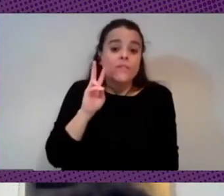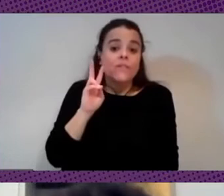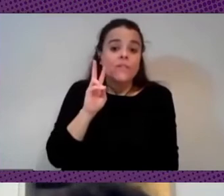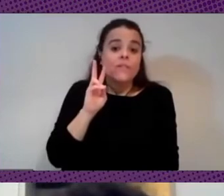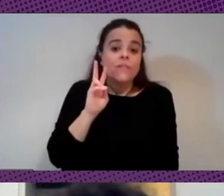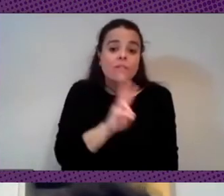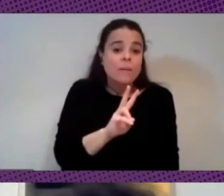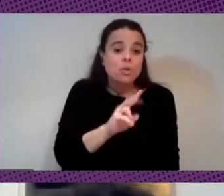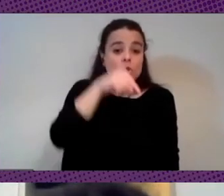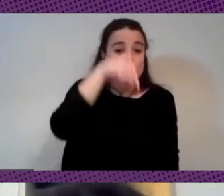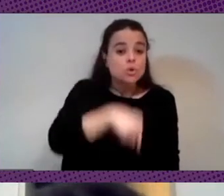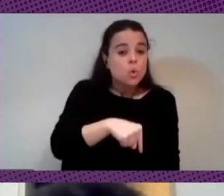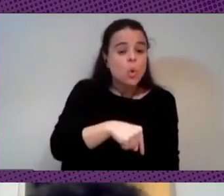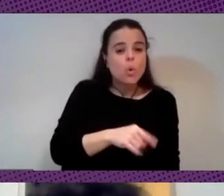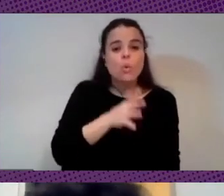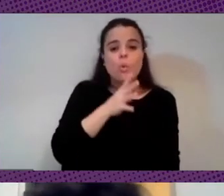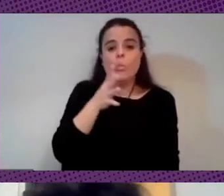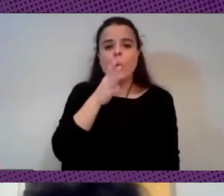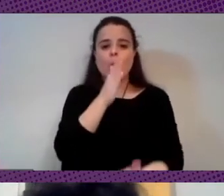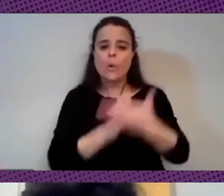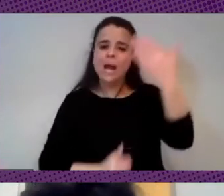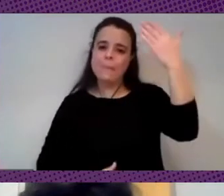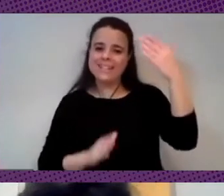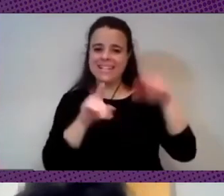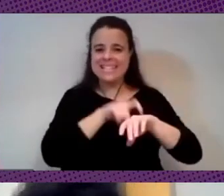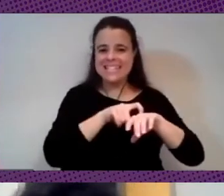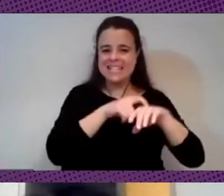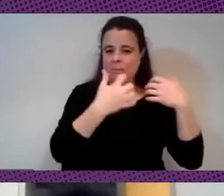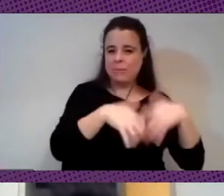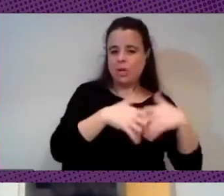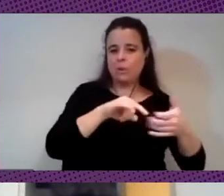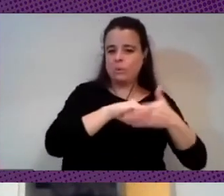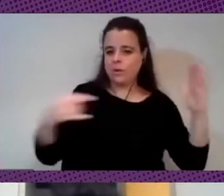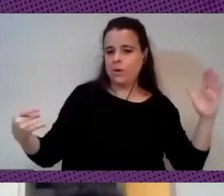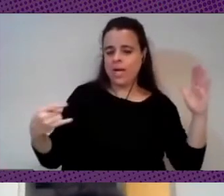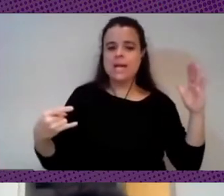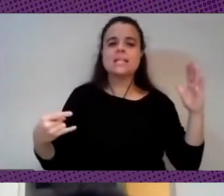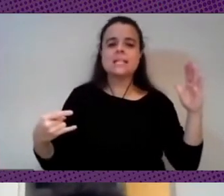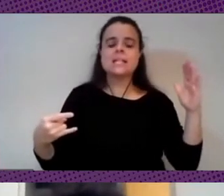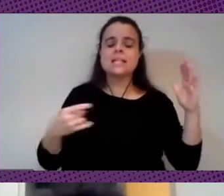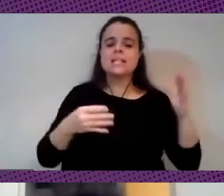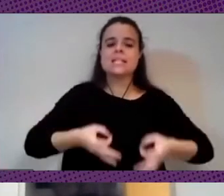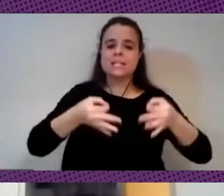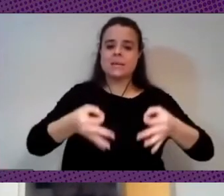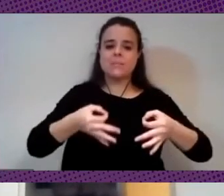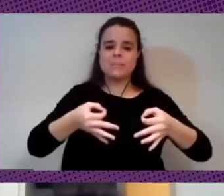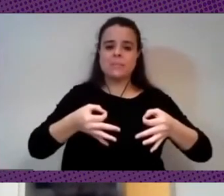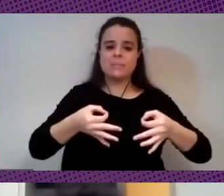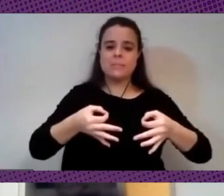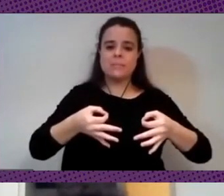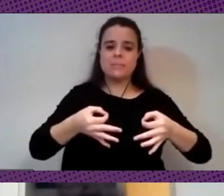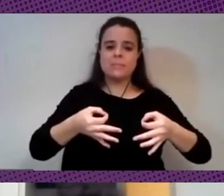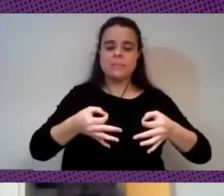buena parte de estos mecanismos o buena parte de estos algoritmos o buena parte de estas tecnologías están racializadas siempre y siempre están